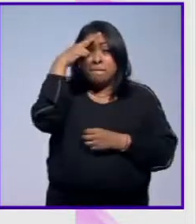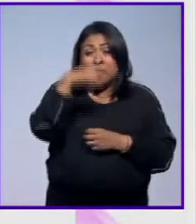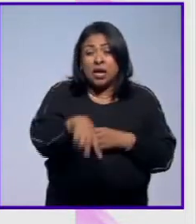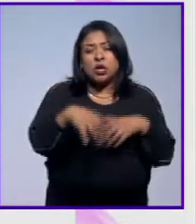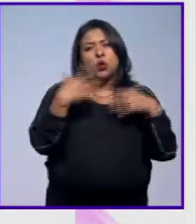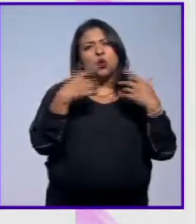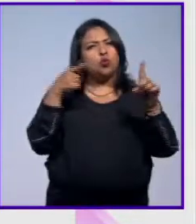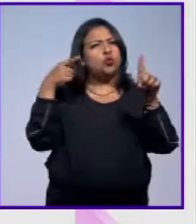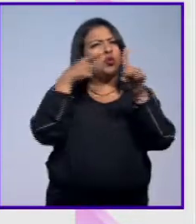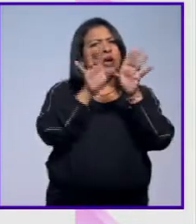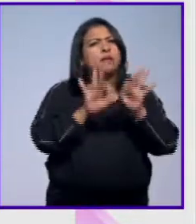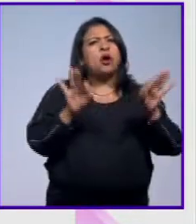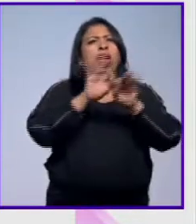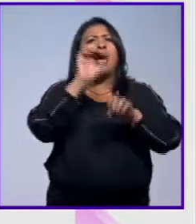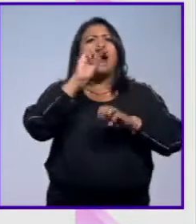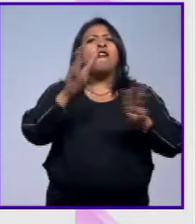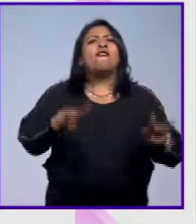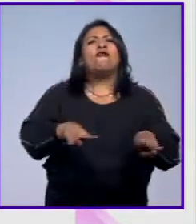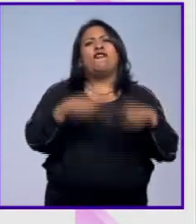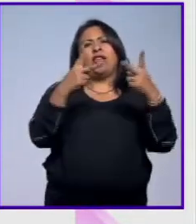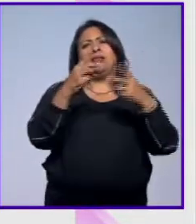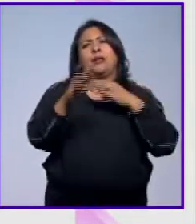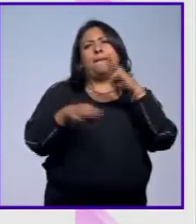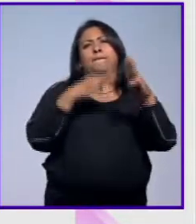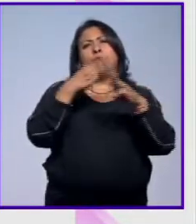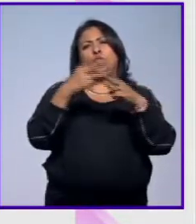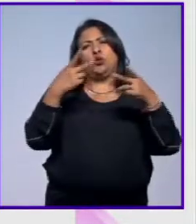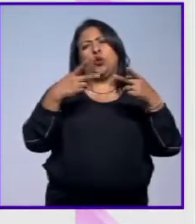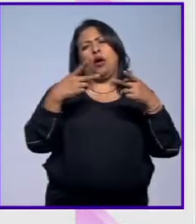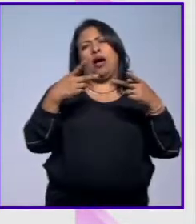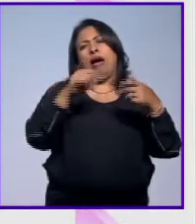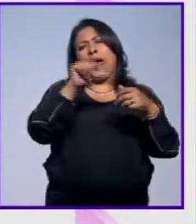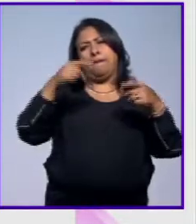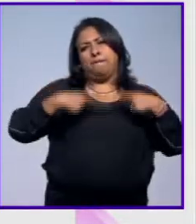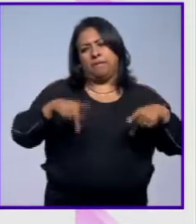posición central en el mercado mundial de la trata de personas.